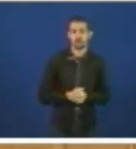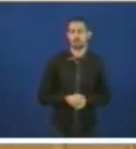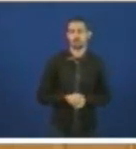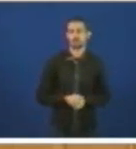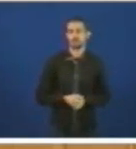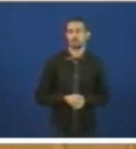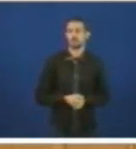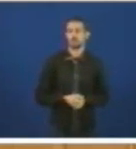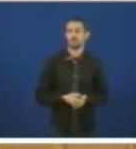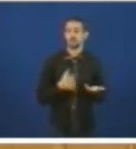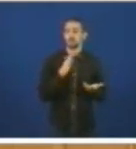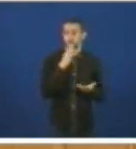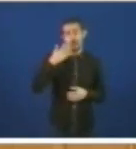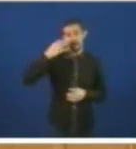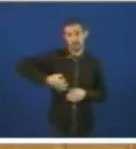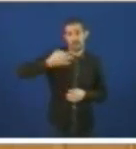é verdade